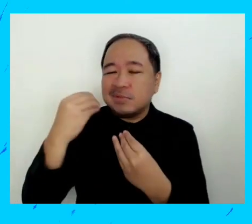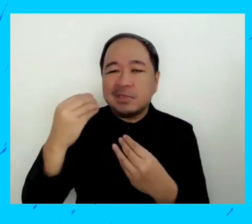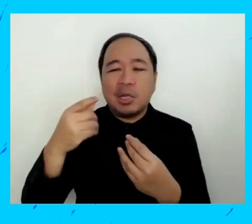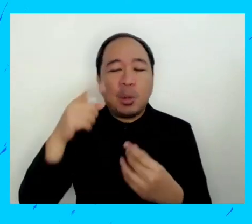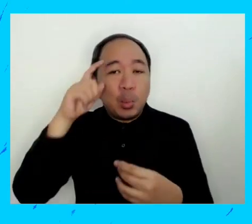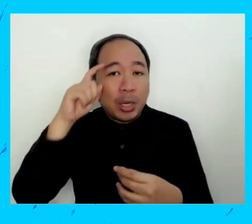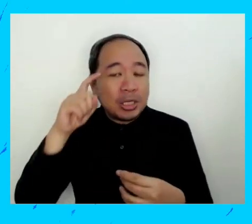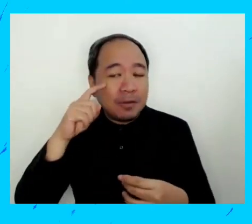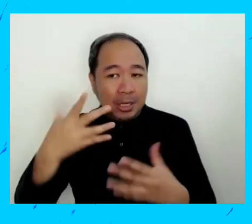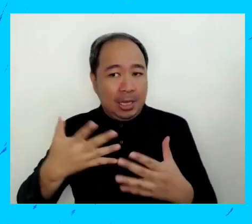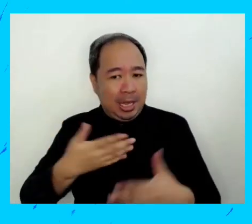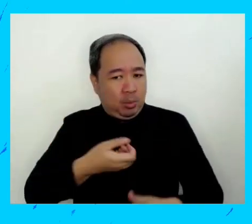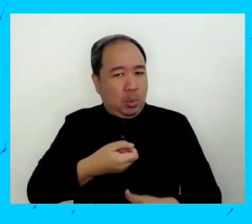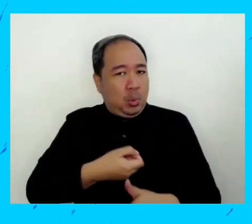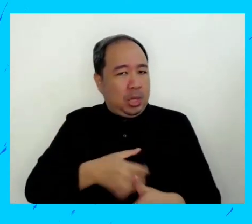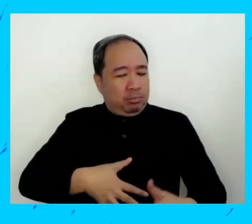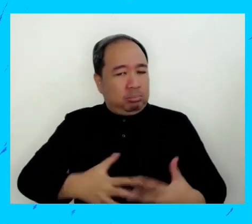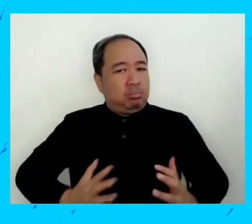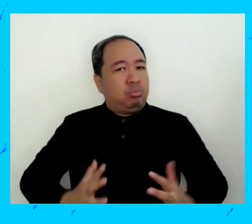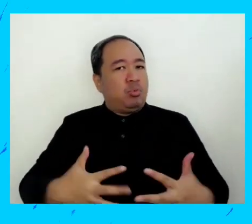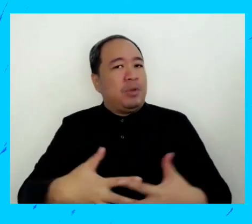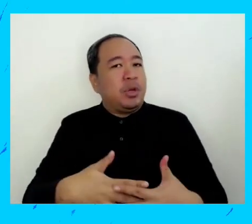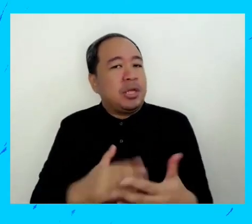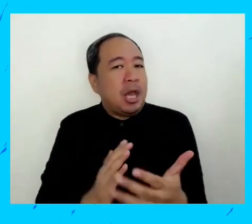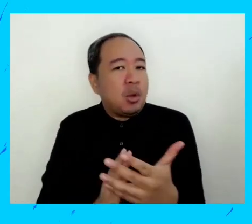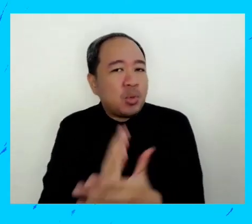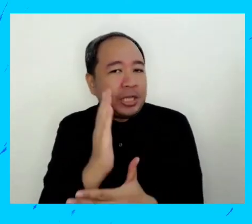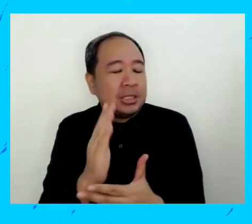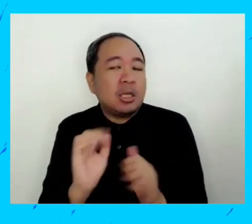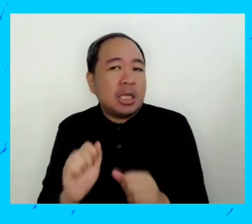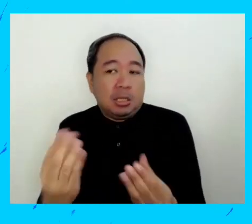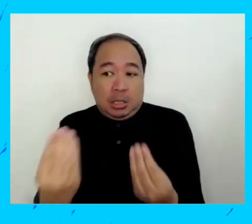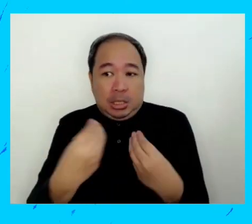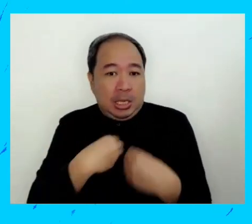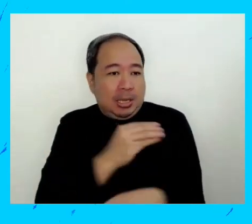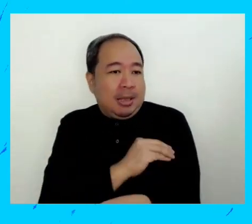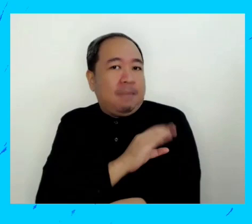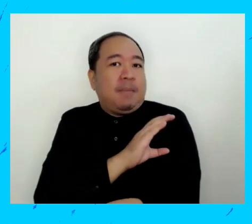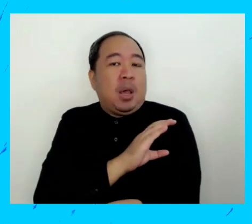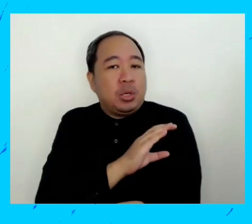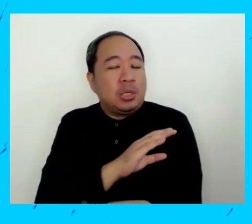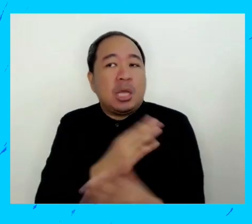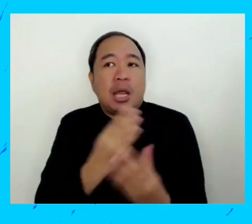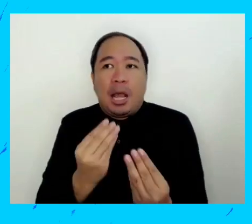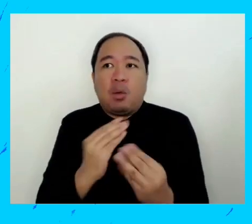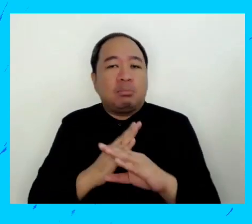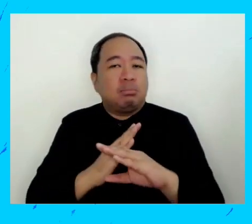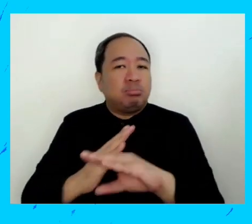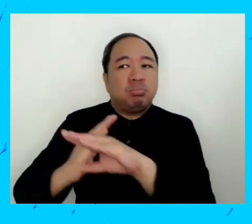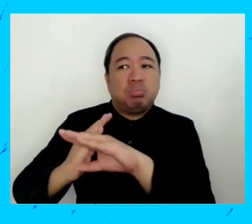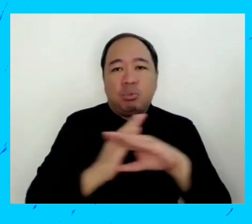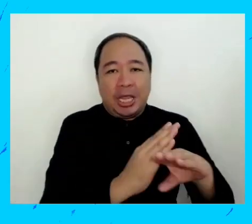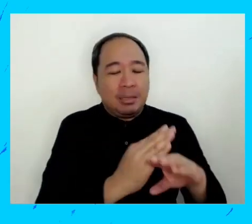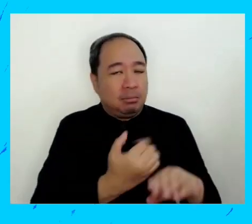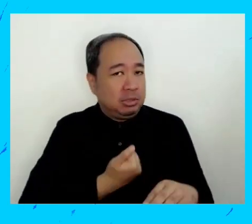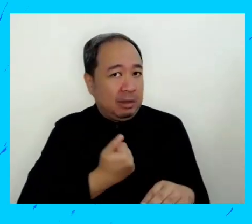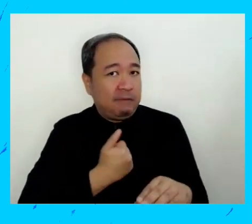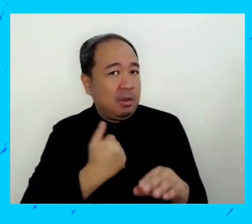decisiones tenemos un conocimiento sobre nuestros derechos de la salud de los dos para